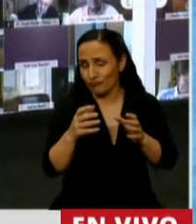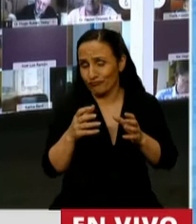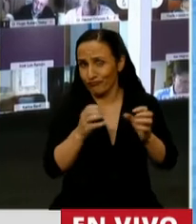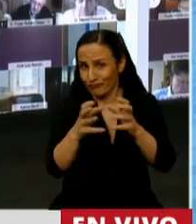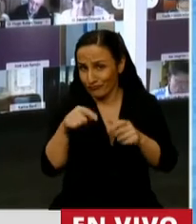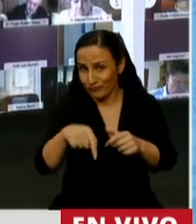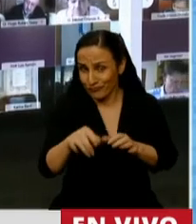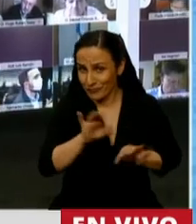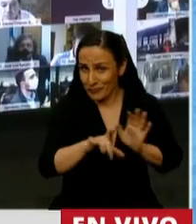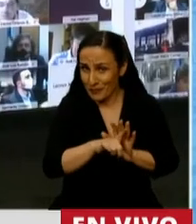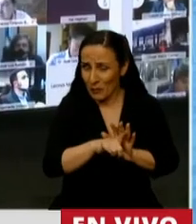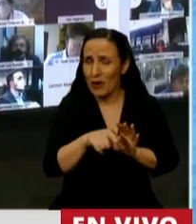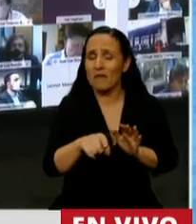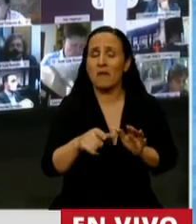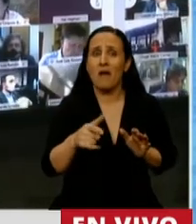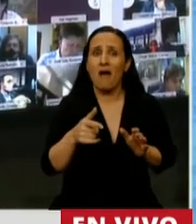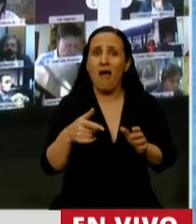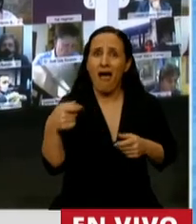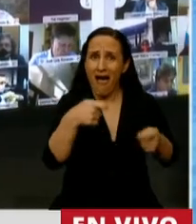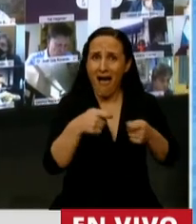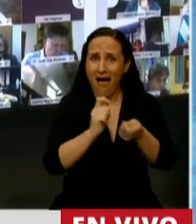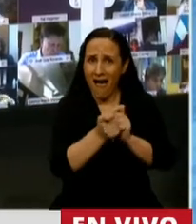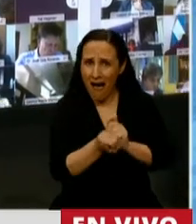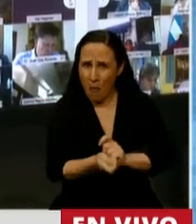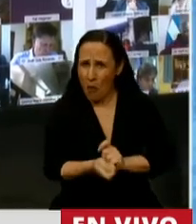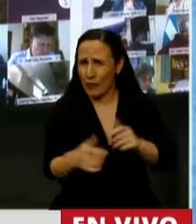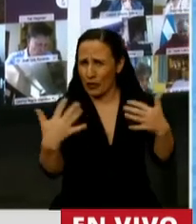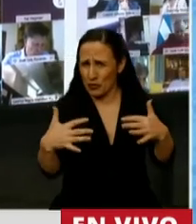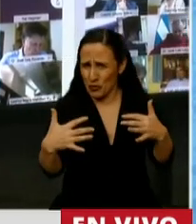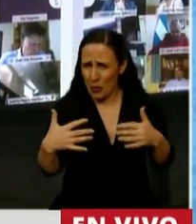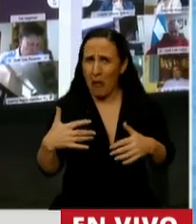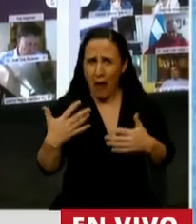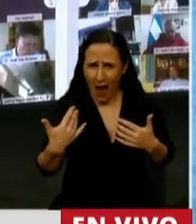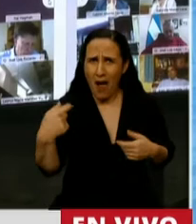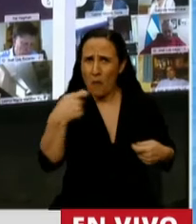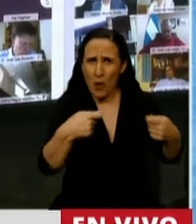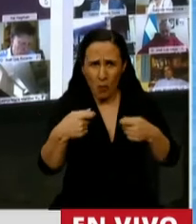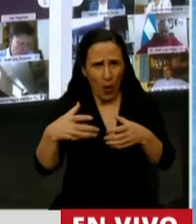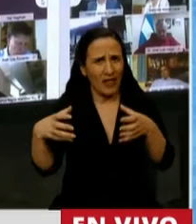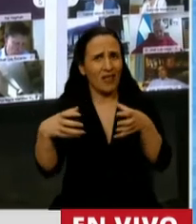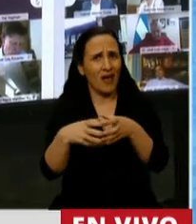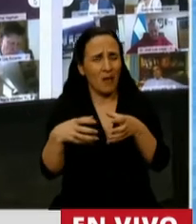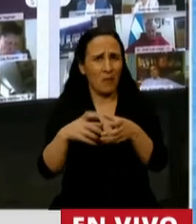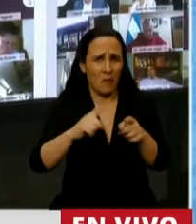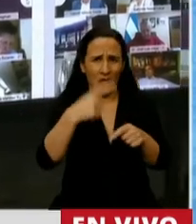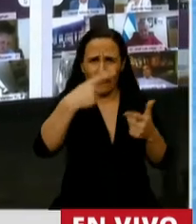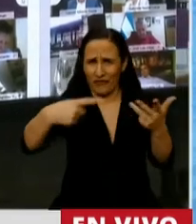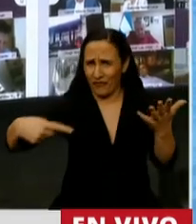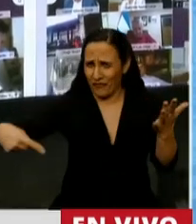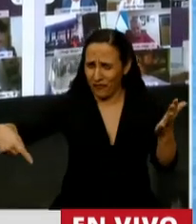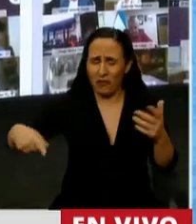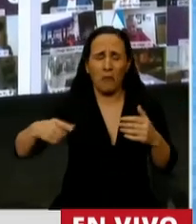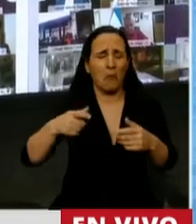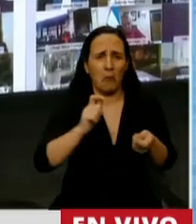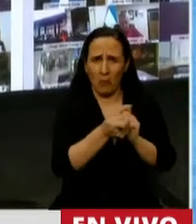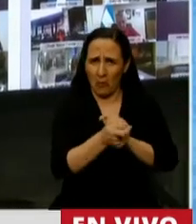sufrido muchísimas modificaciones en función de las propuestas que han hecho diputados de todos los colores políticos